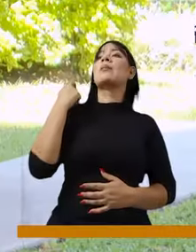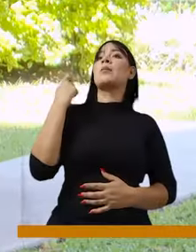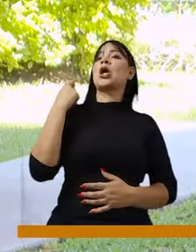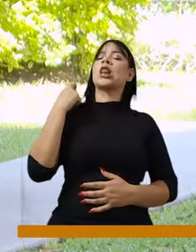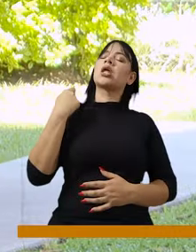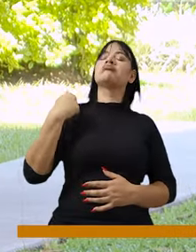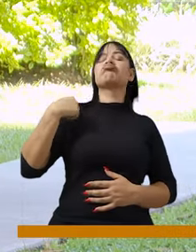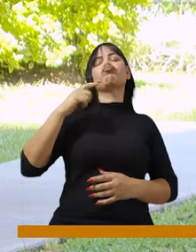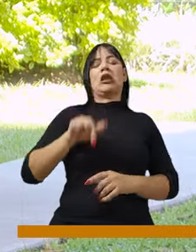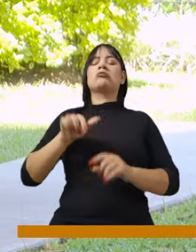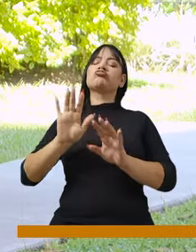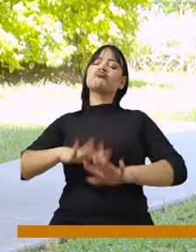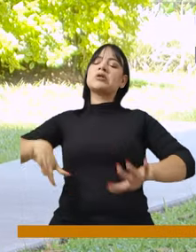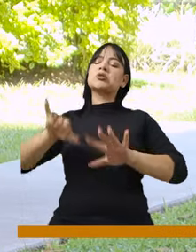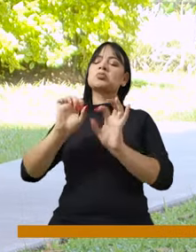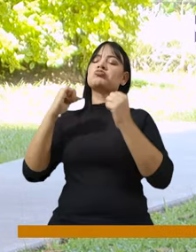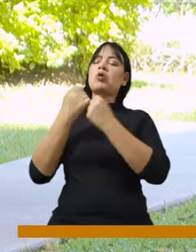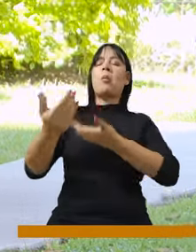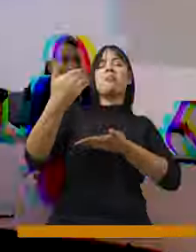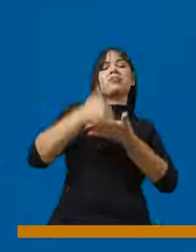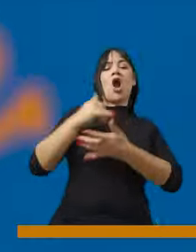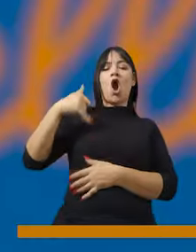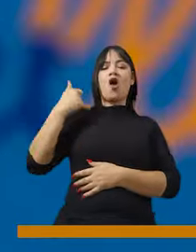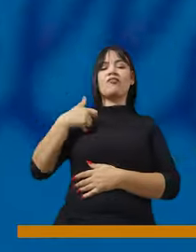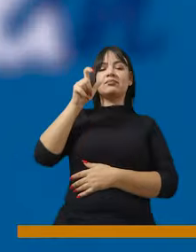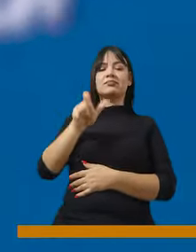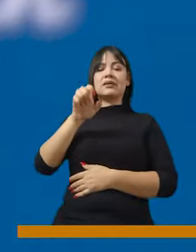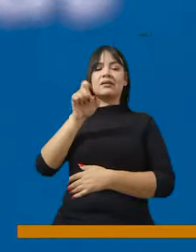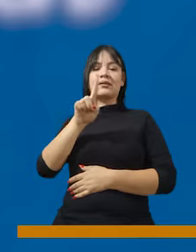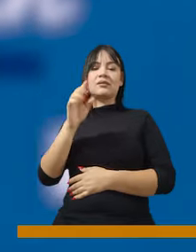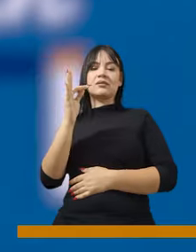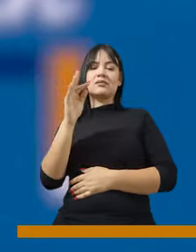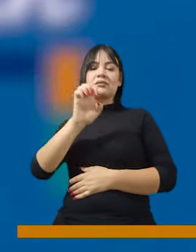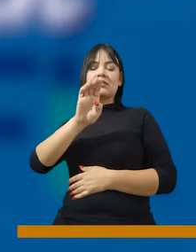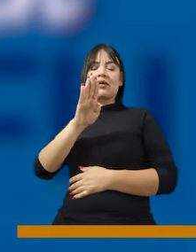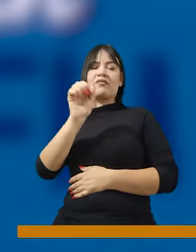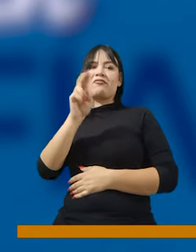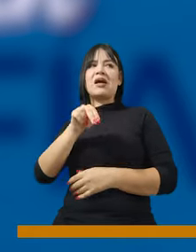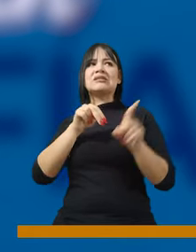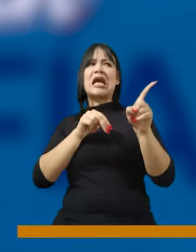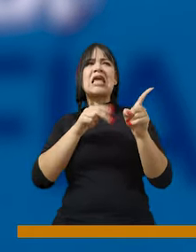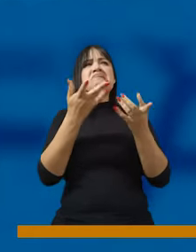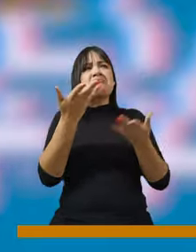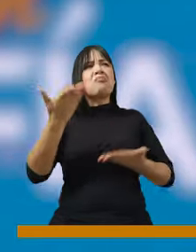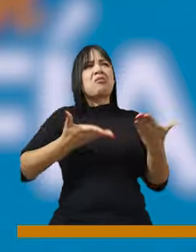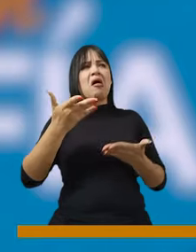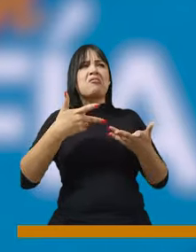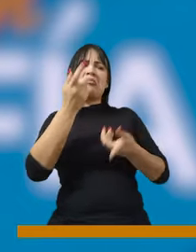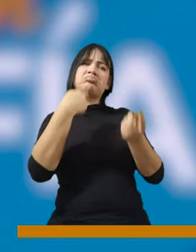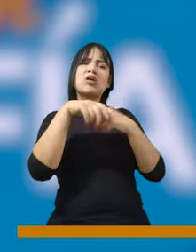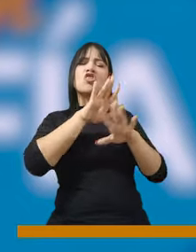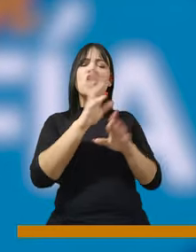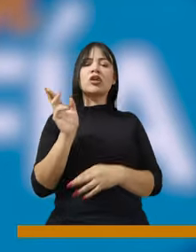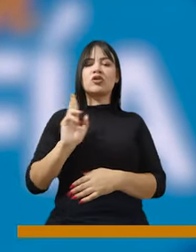Recientemente recibí la visita en el Consejo de un joven, Esteban. Él tiene un establecimiento de comercio que queda en